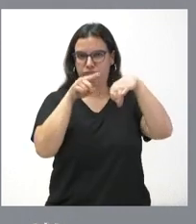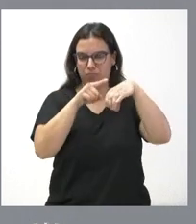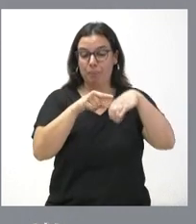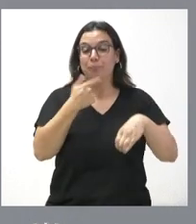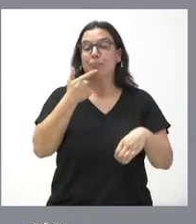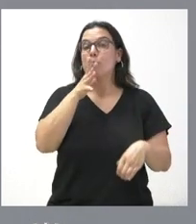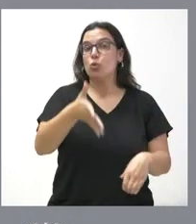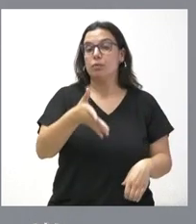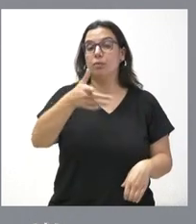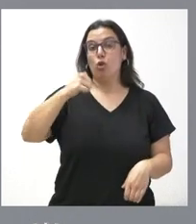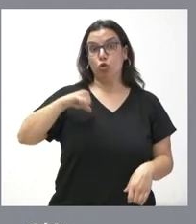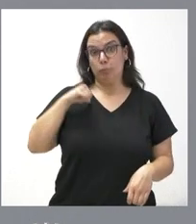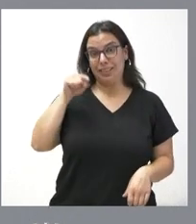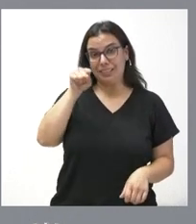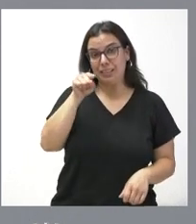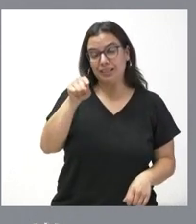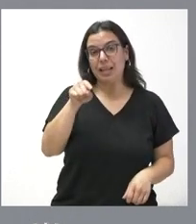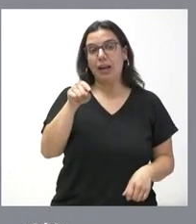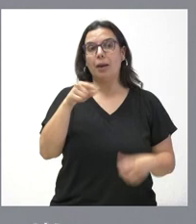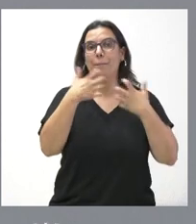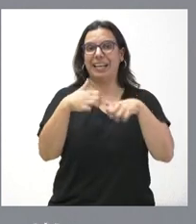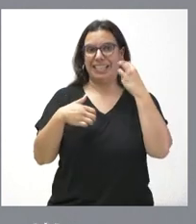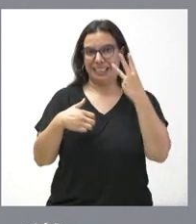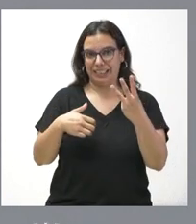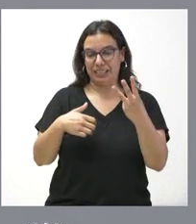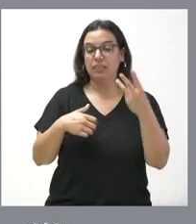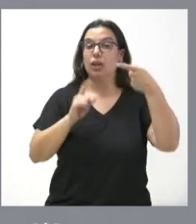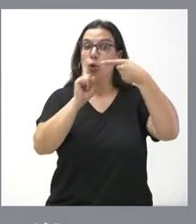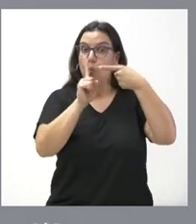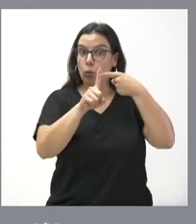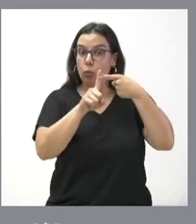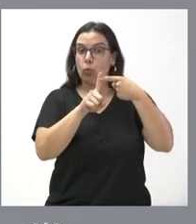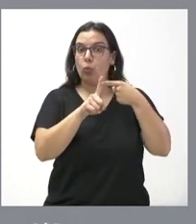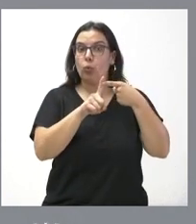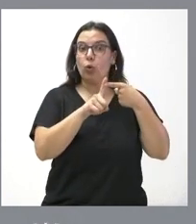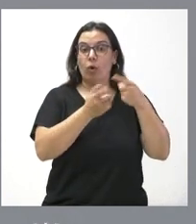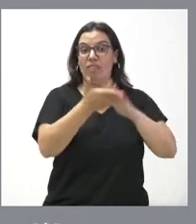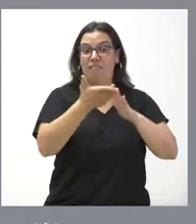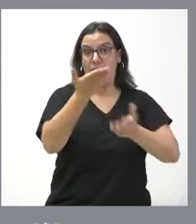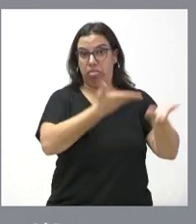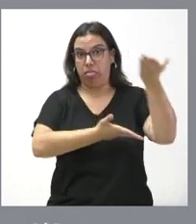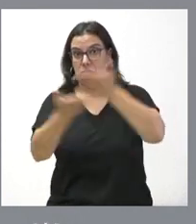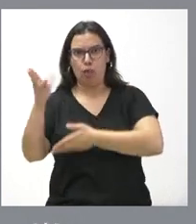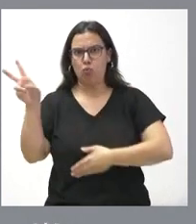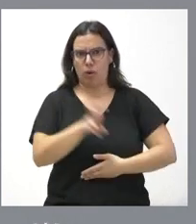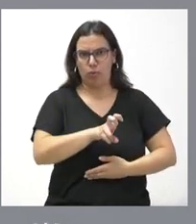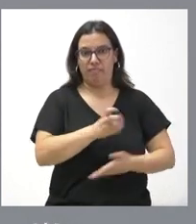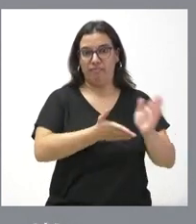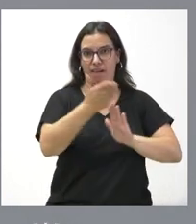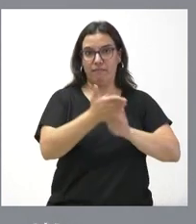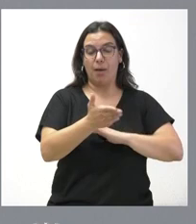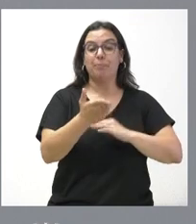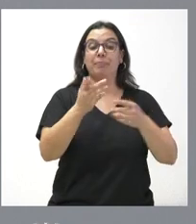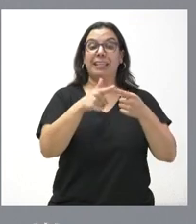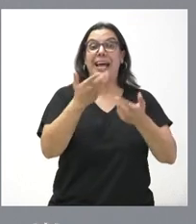el hospital tiene tres aceleradores. Uno de ellos está en proceso de sustitución por uno completamente nuevo. Mientras este